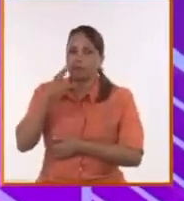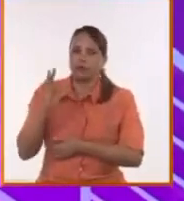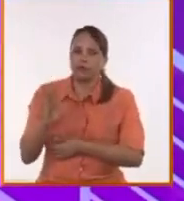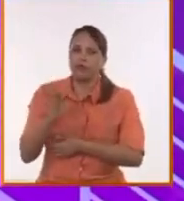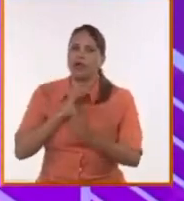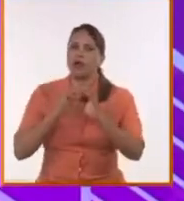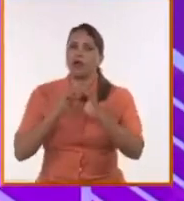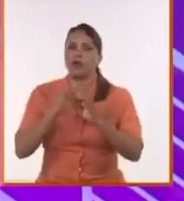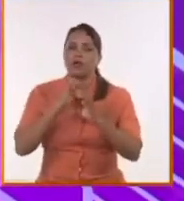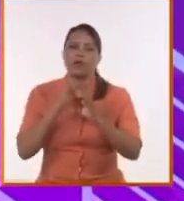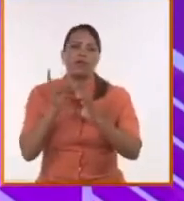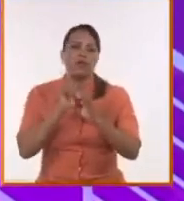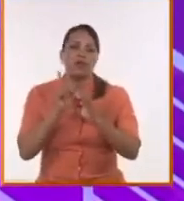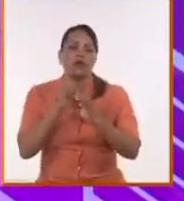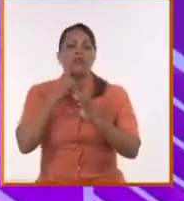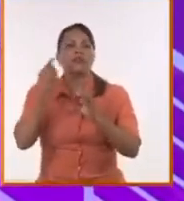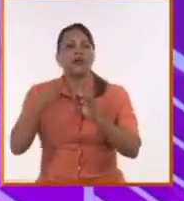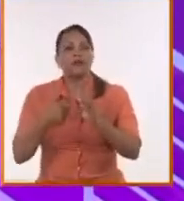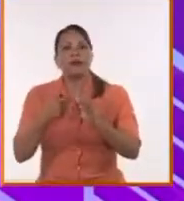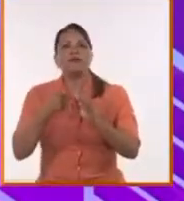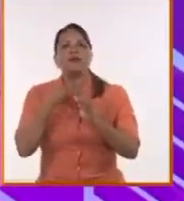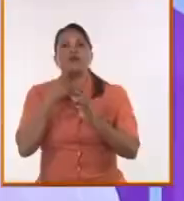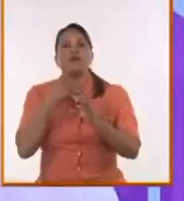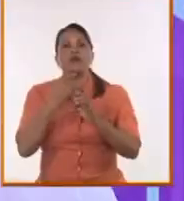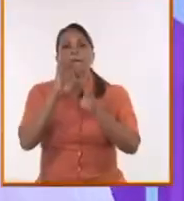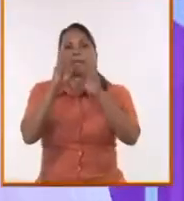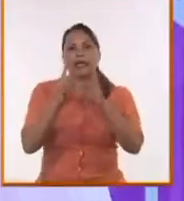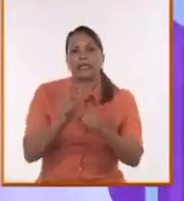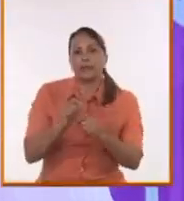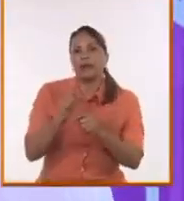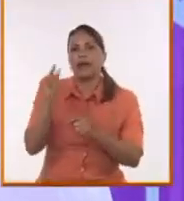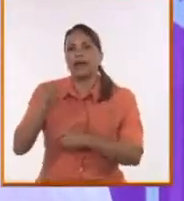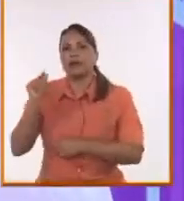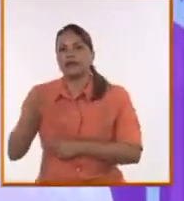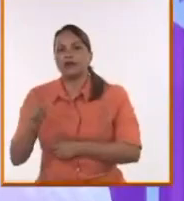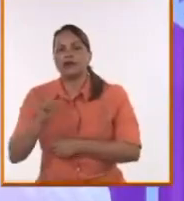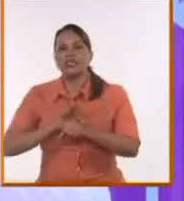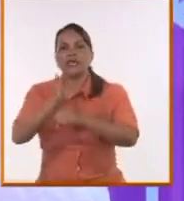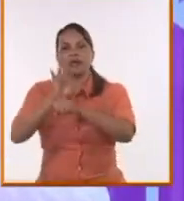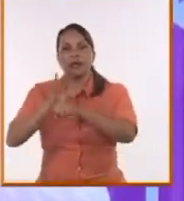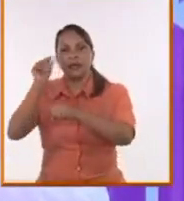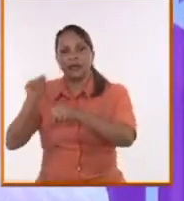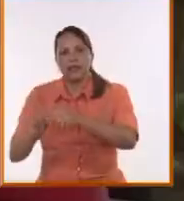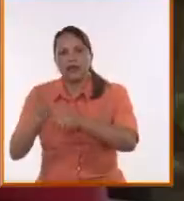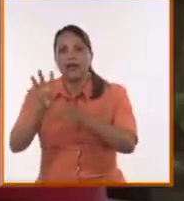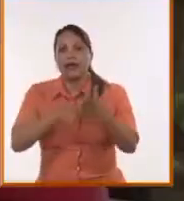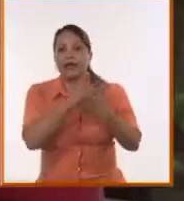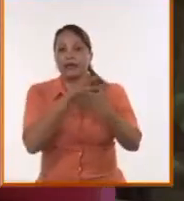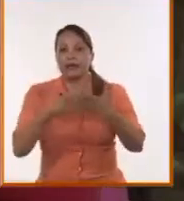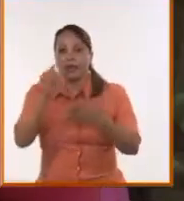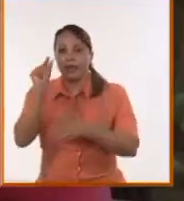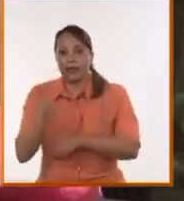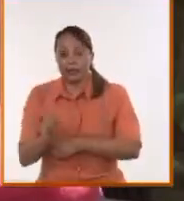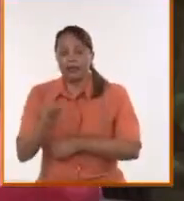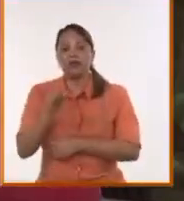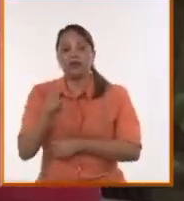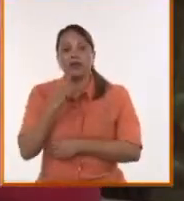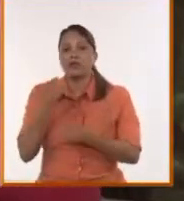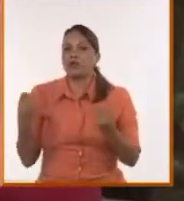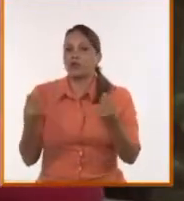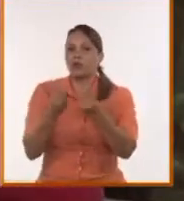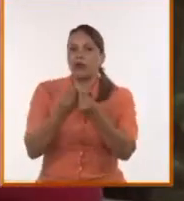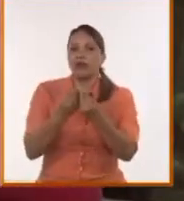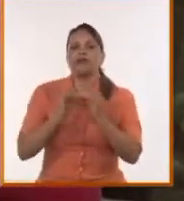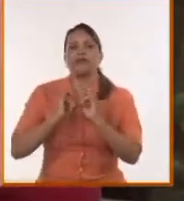comunicadores. Tenemos que tener matemáticos, ingenieros, estadísticos, que están al lado en las salas de noticias, al igual que